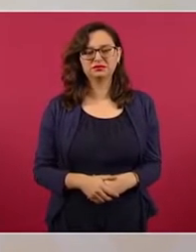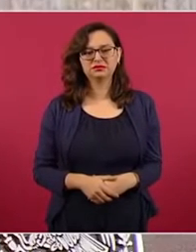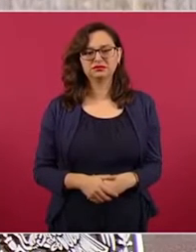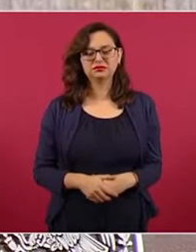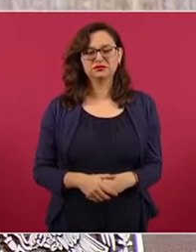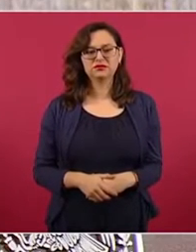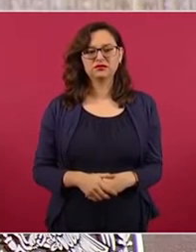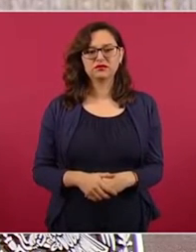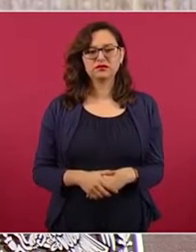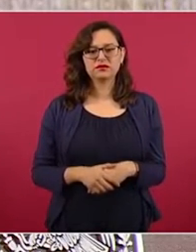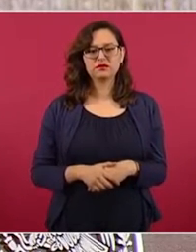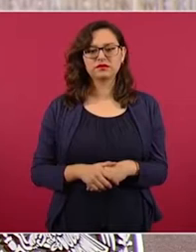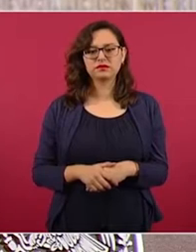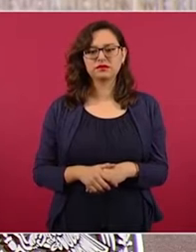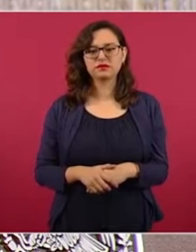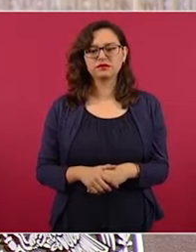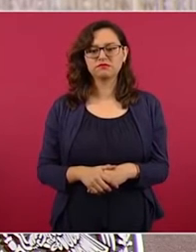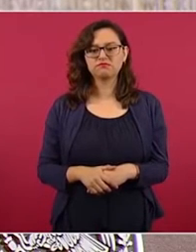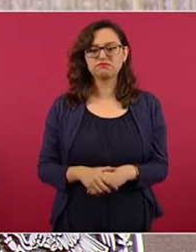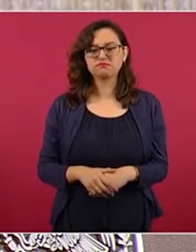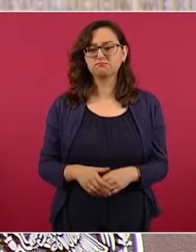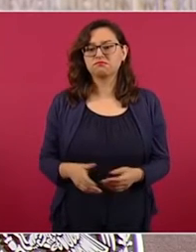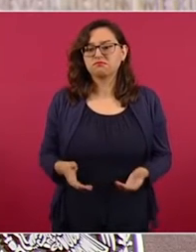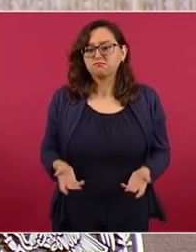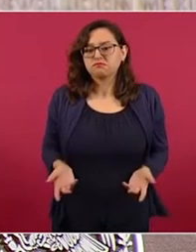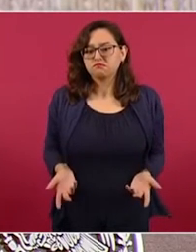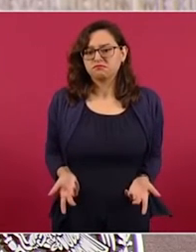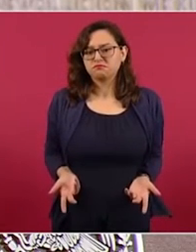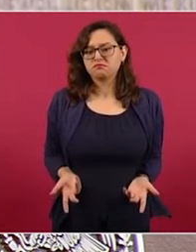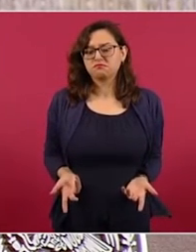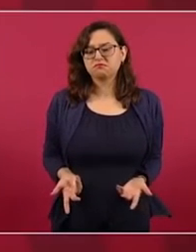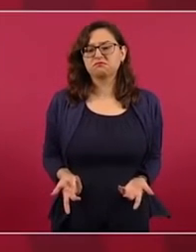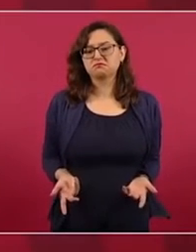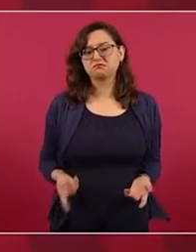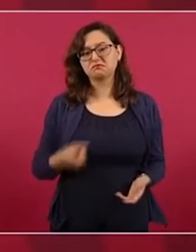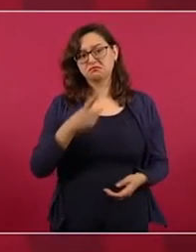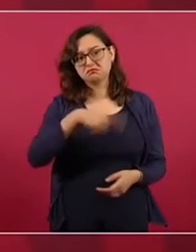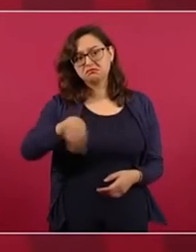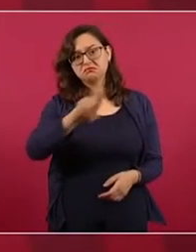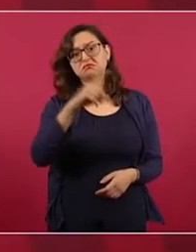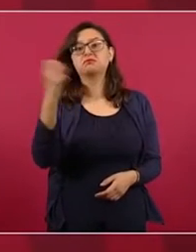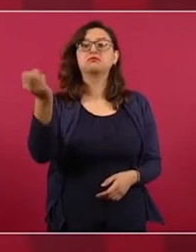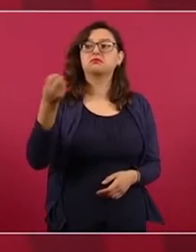pero nosotros consideramos que